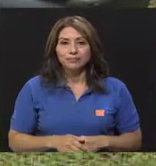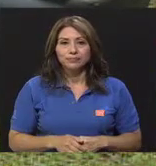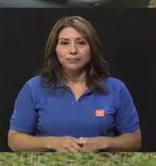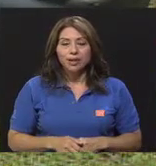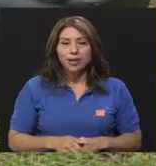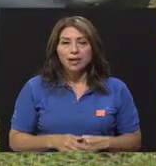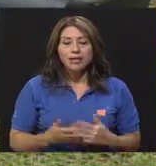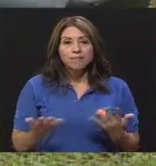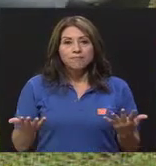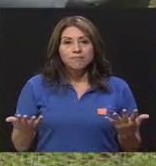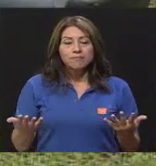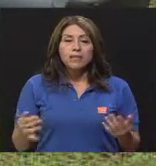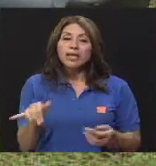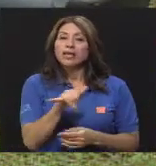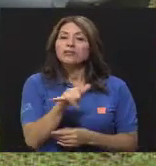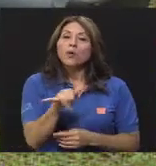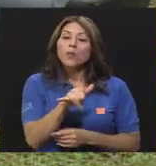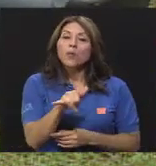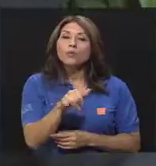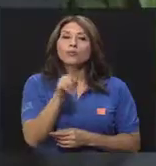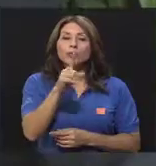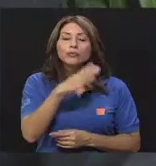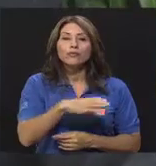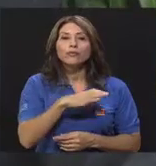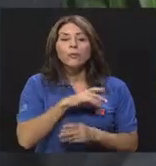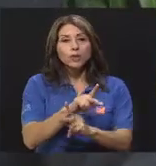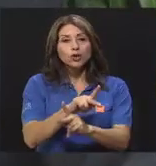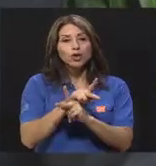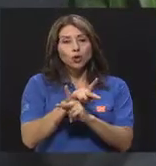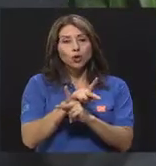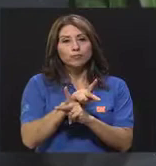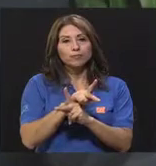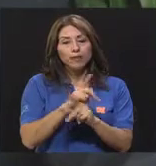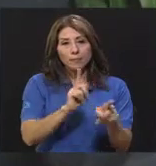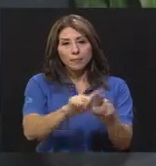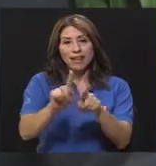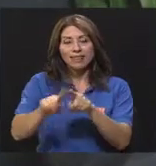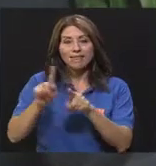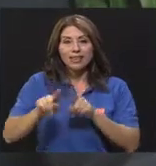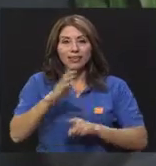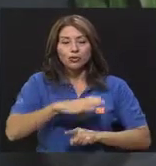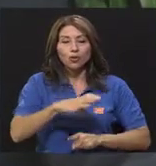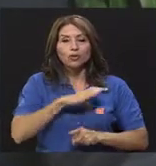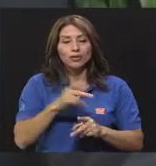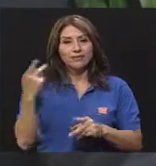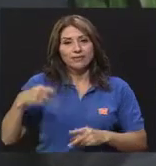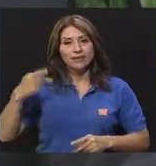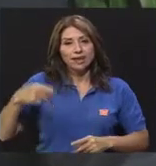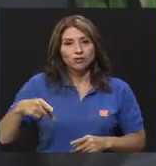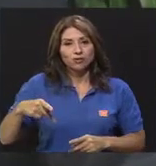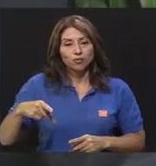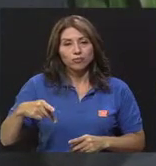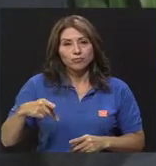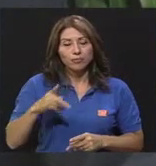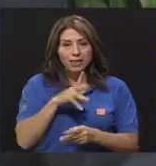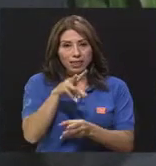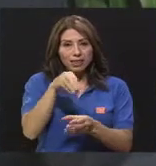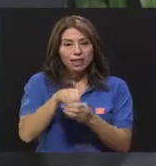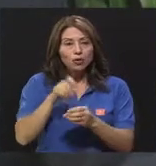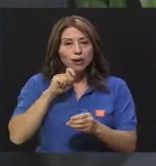que sirve como un factor protector para diferentes conductas de riesgo y dentro de esto la sexualidad.